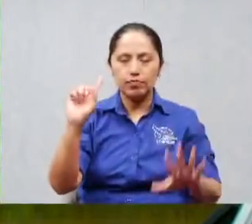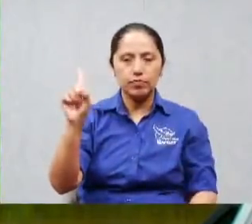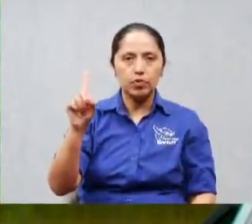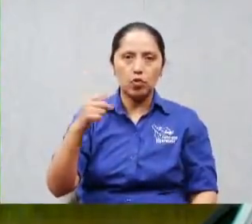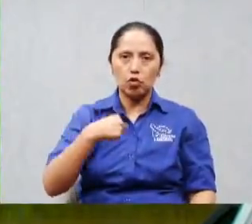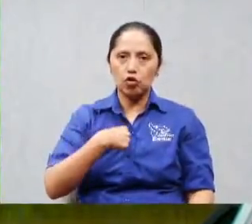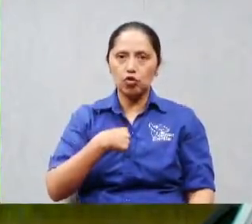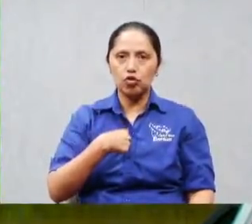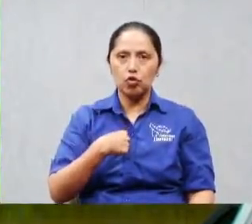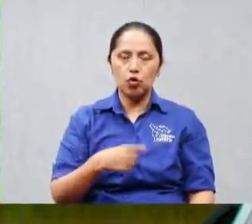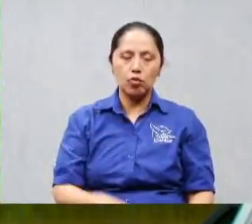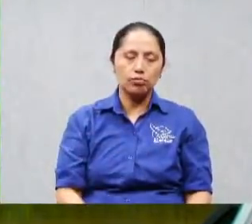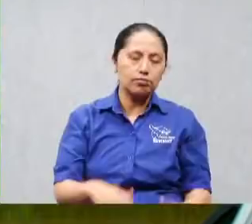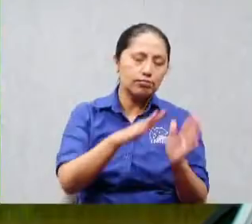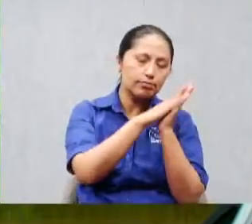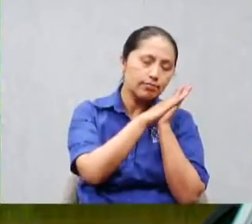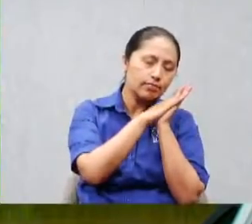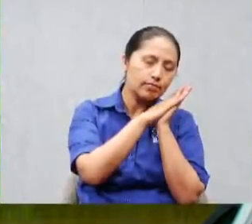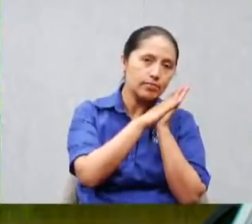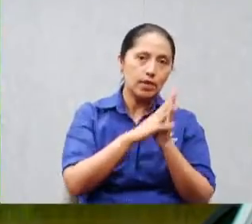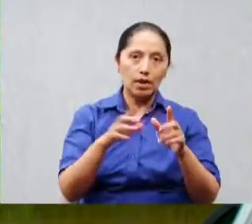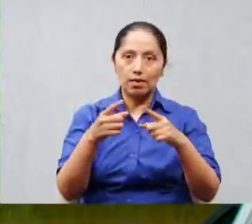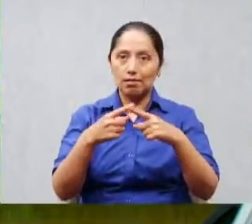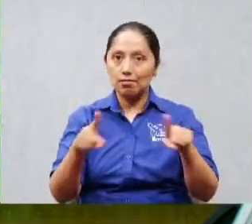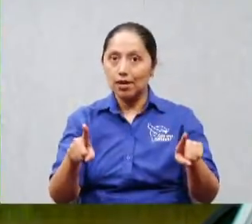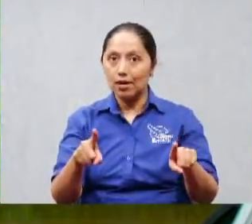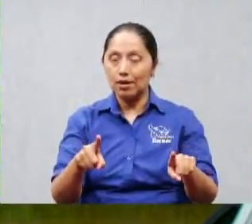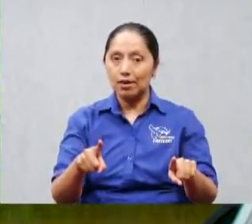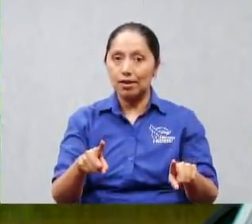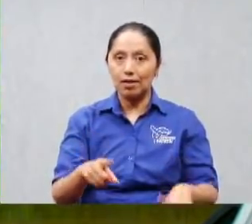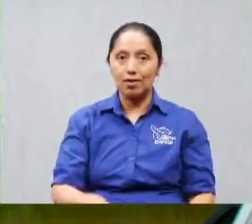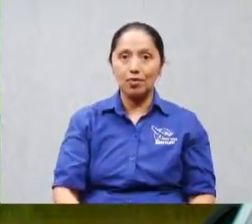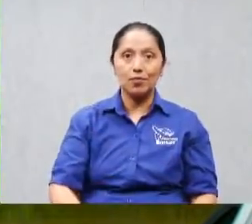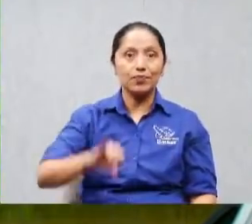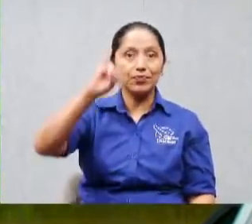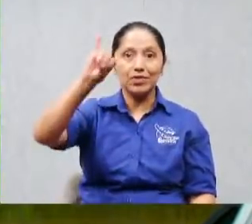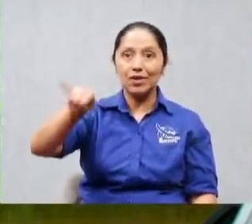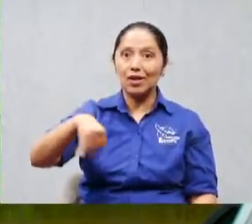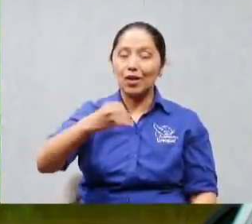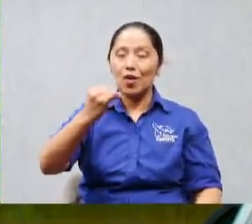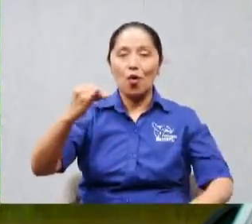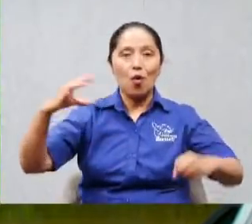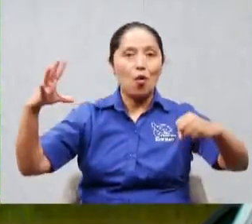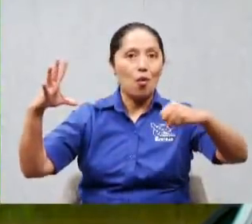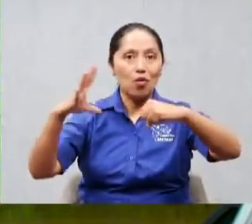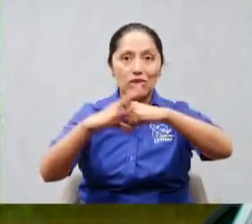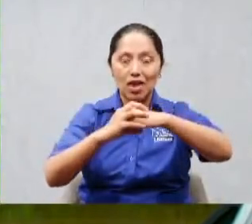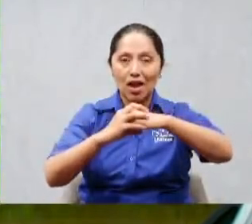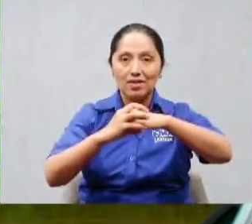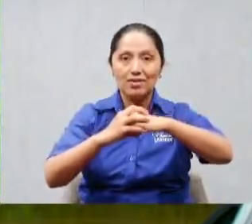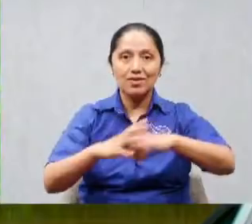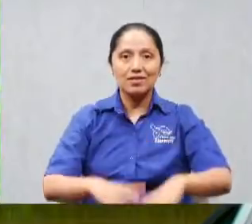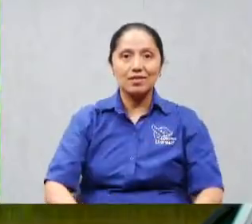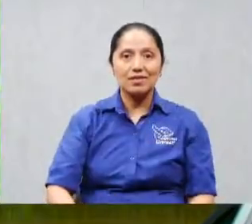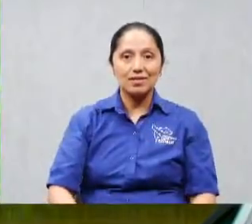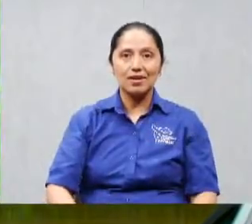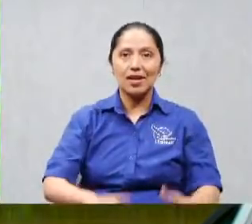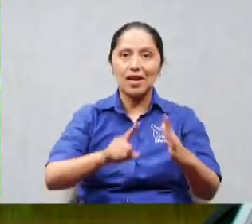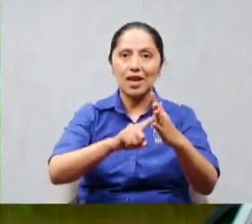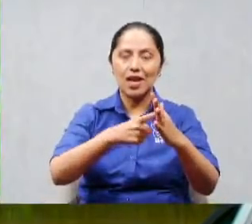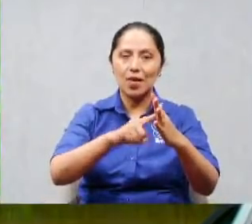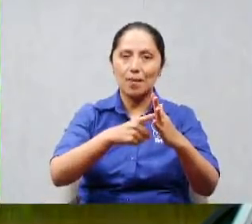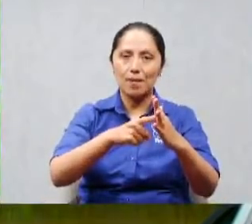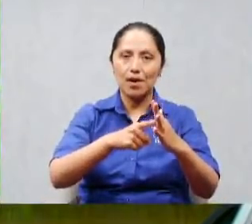pero Jonás así empezó se fue a dormir al sótano del barco estalló una